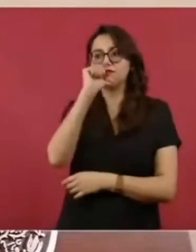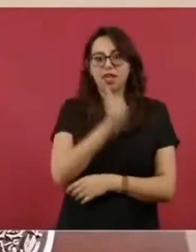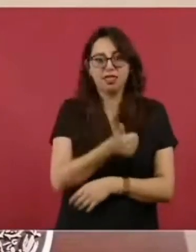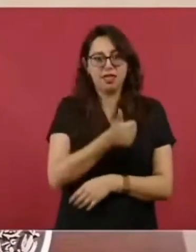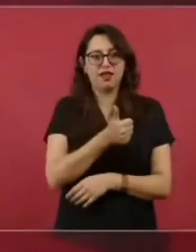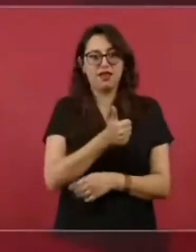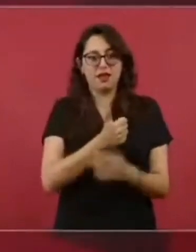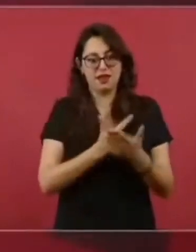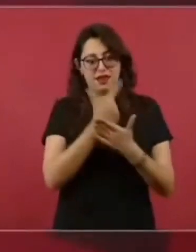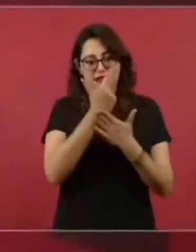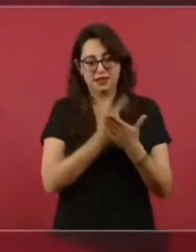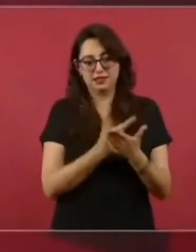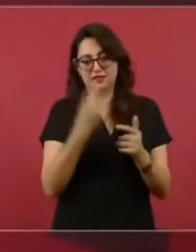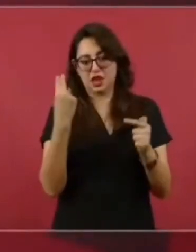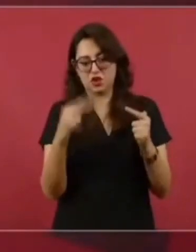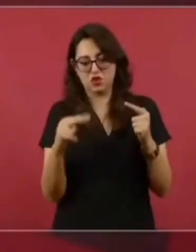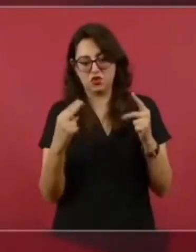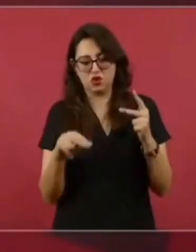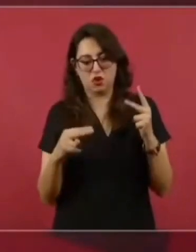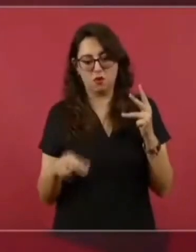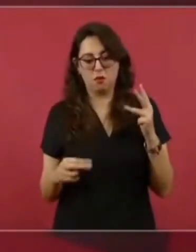o en el gobierno de Fox.